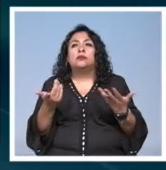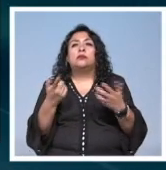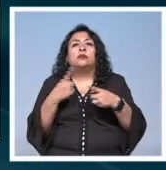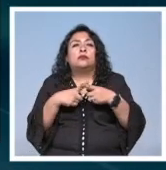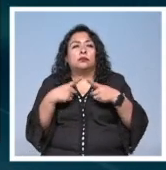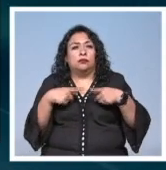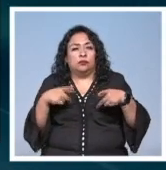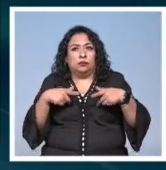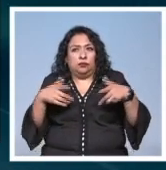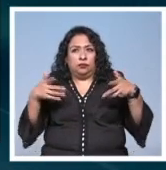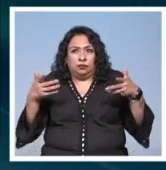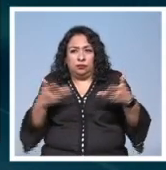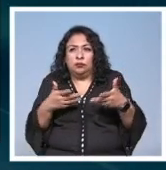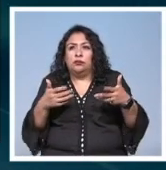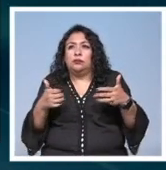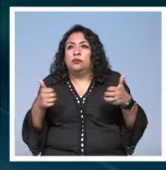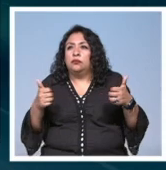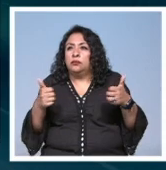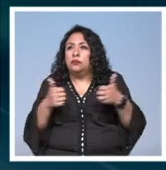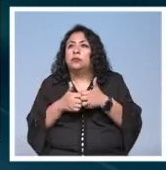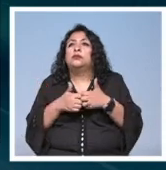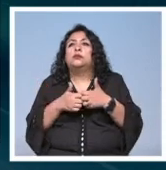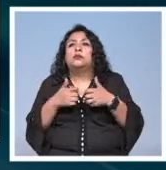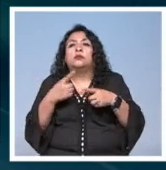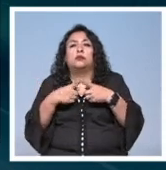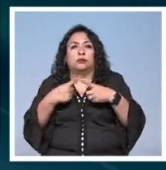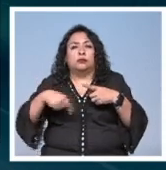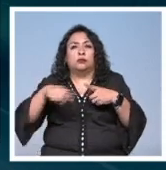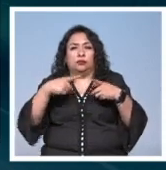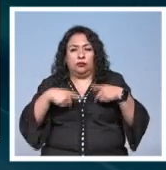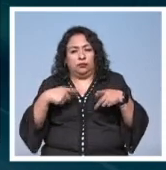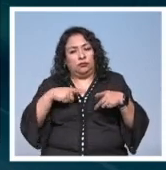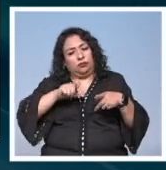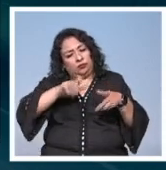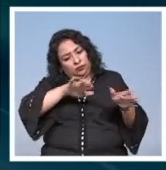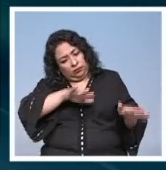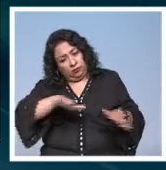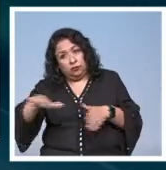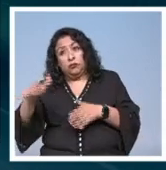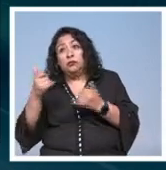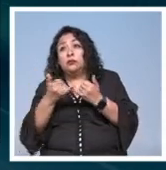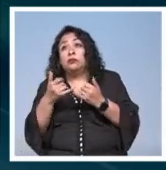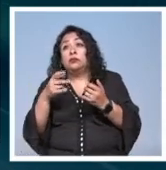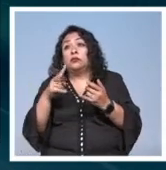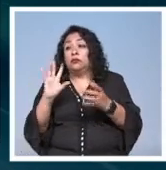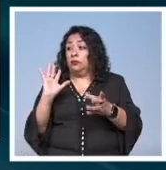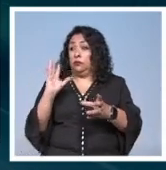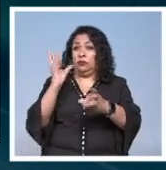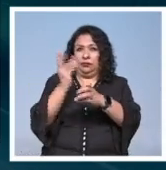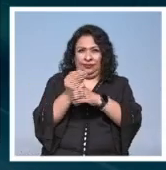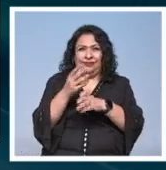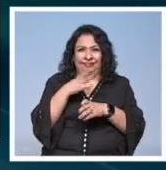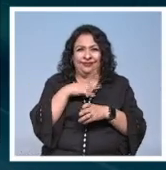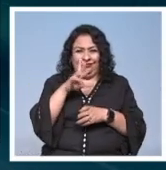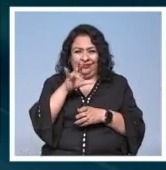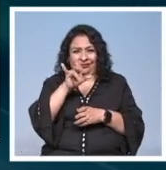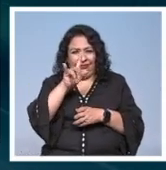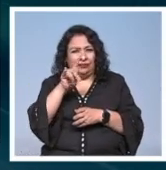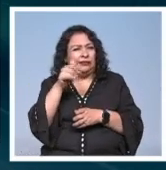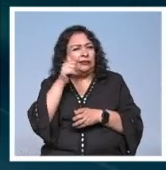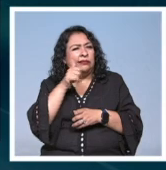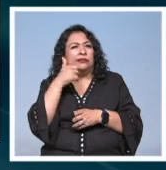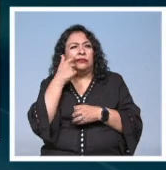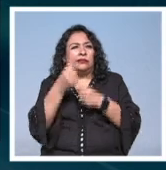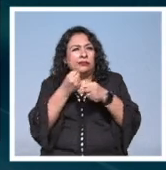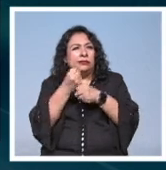realizadores con el público, ¿no? Por otro lado, también tenemos retrospectiva, nosotros intentamos siempre